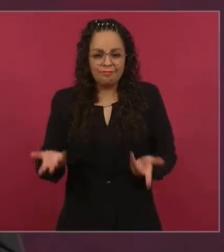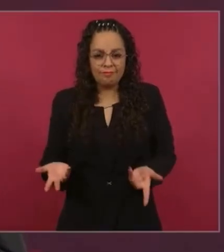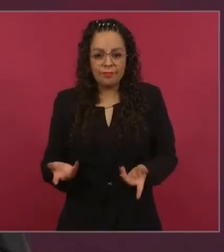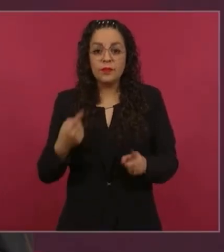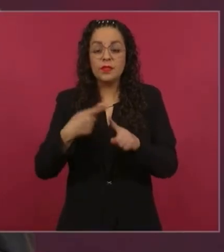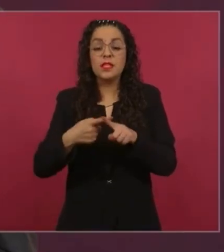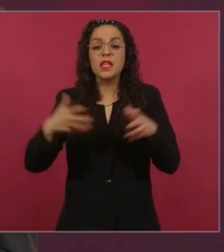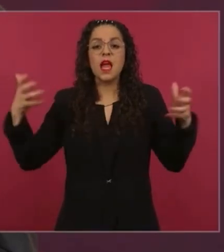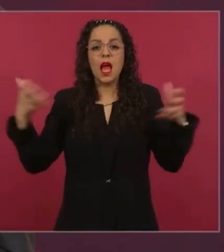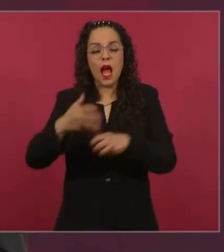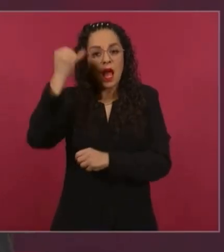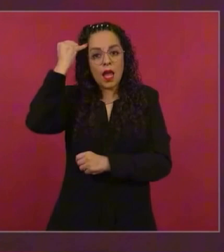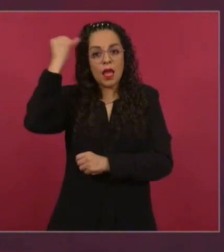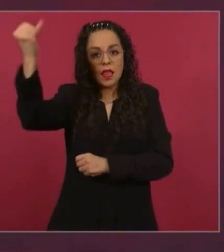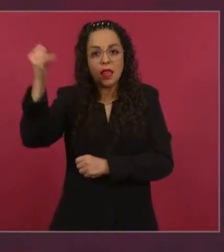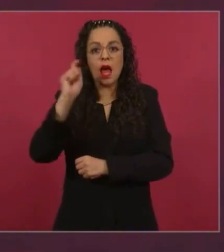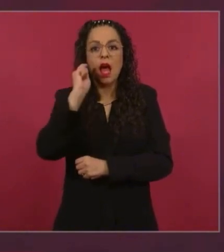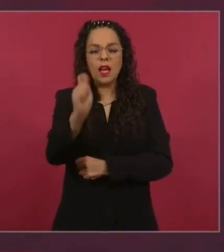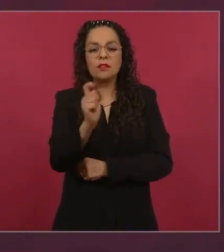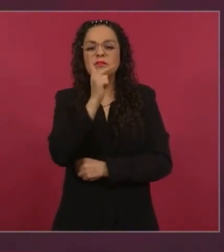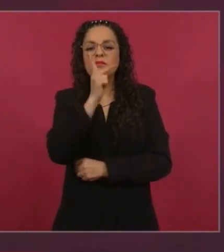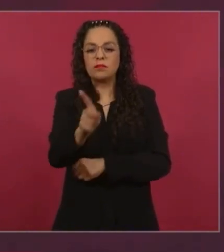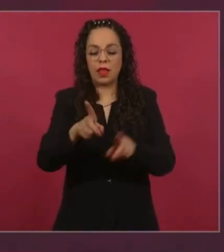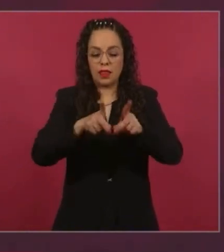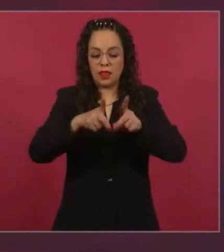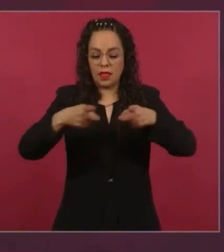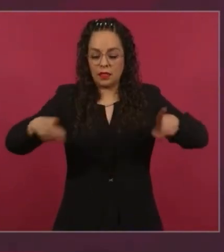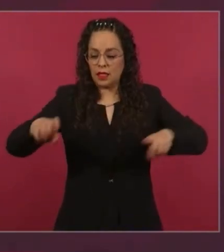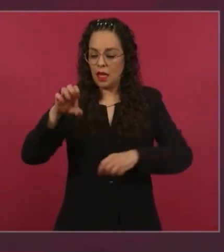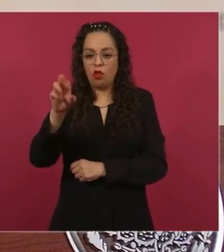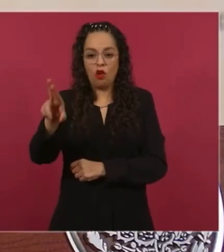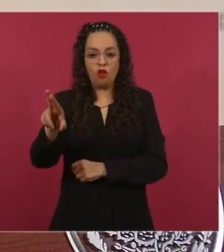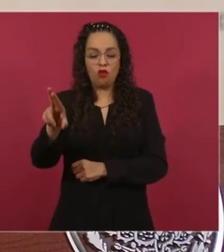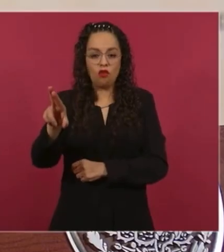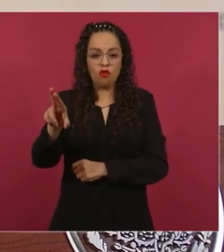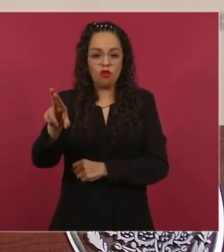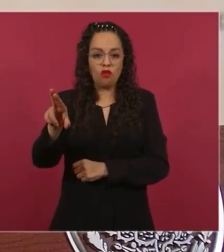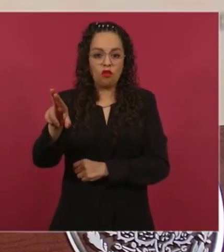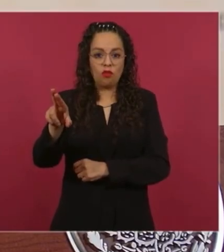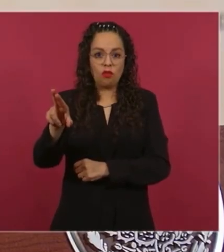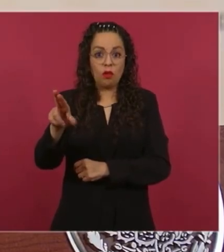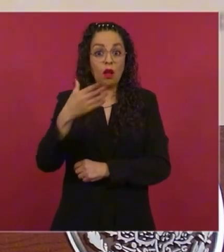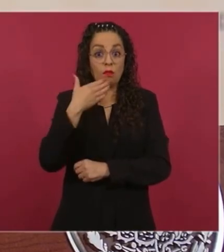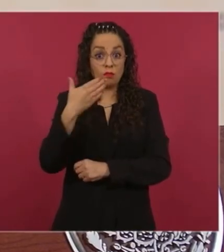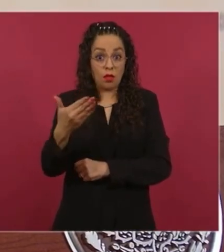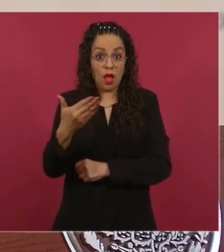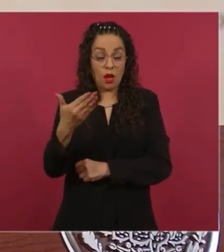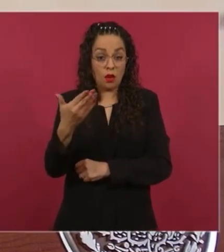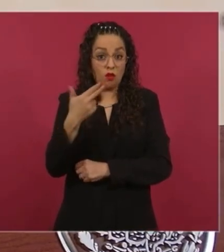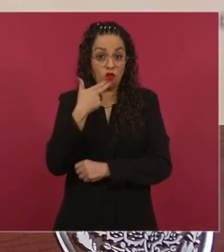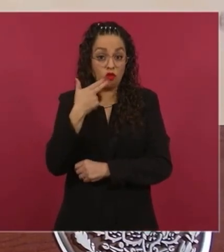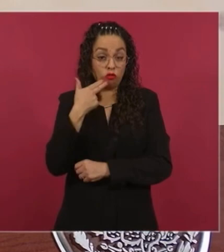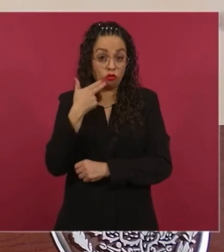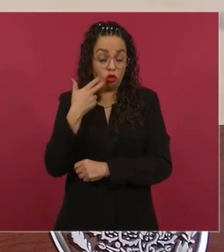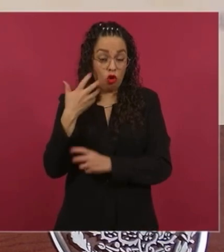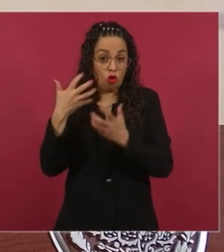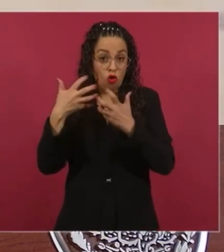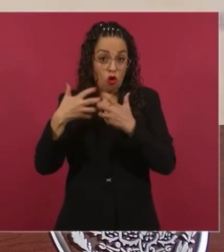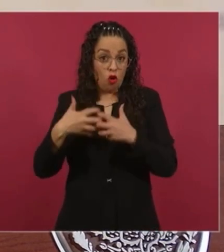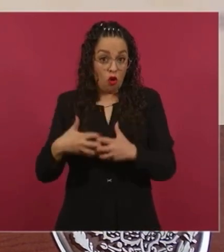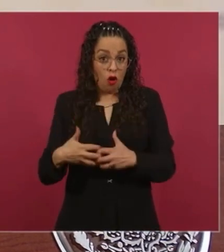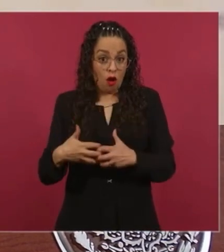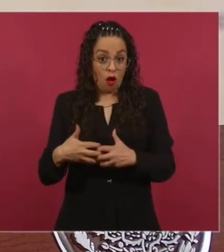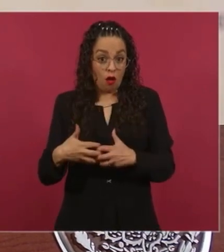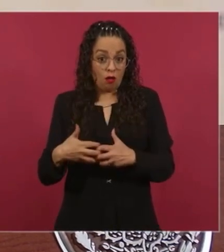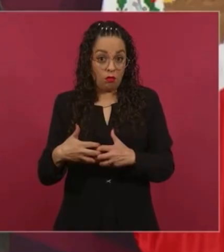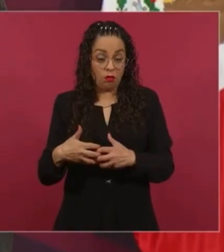estabilizador en un periodo que funcionó muy bien en